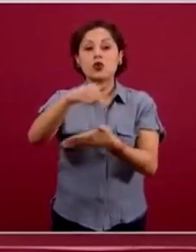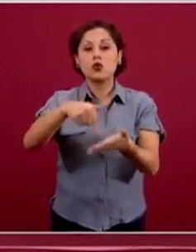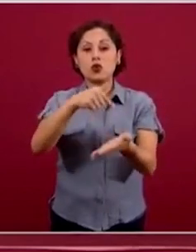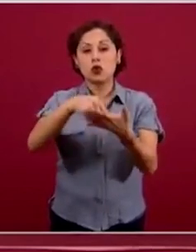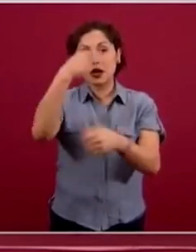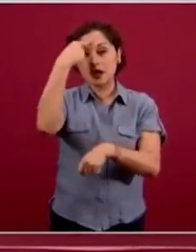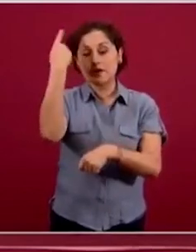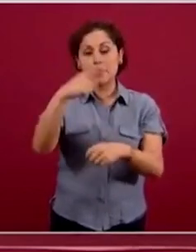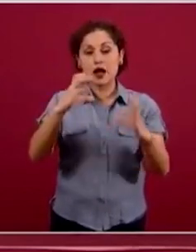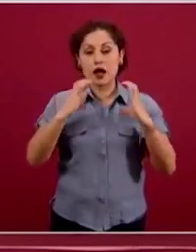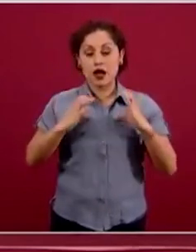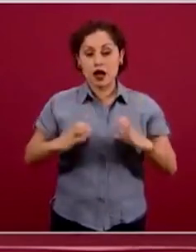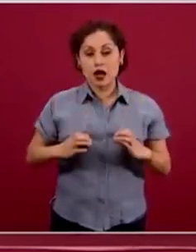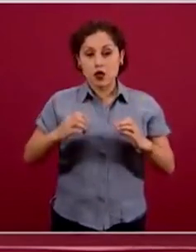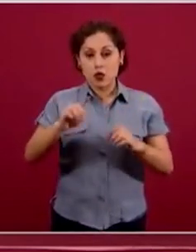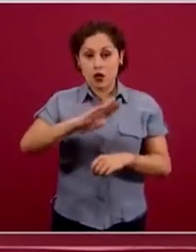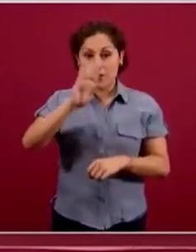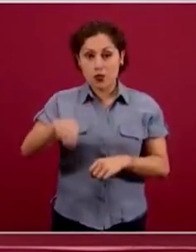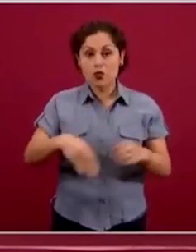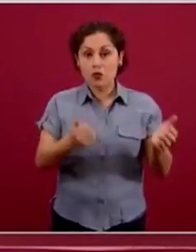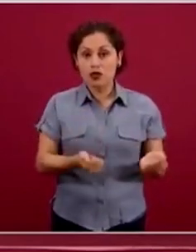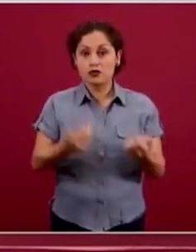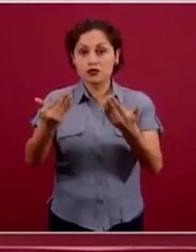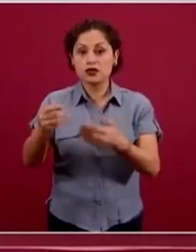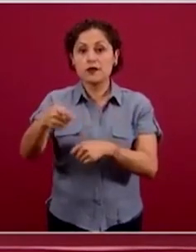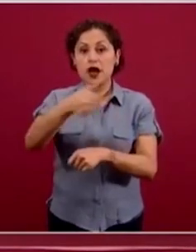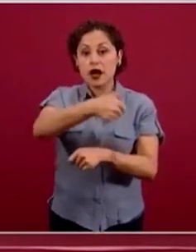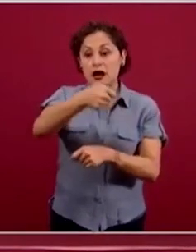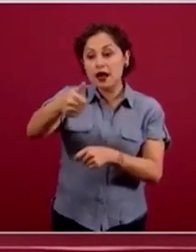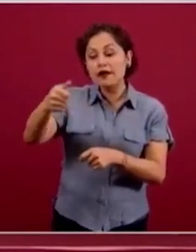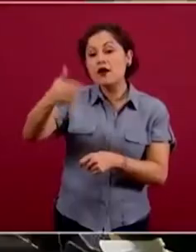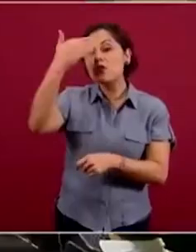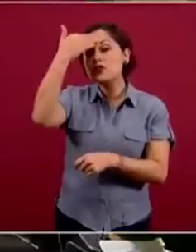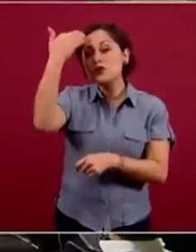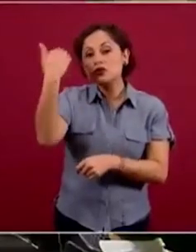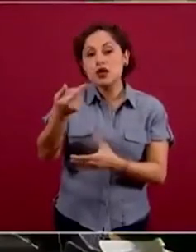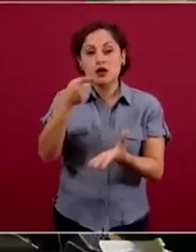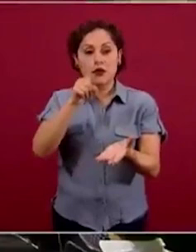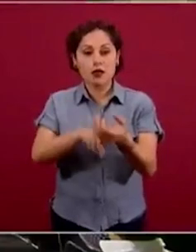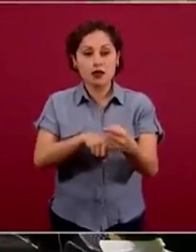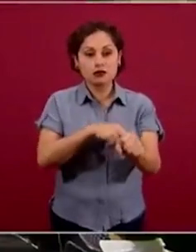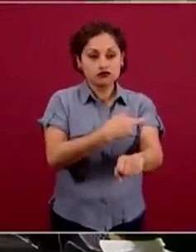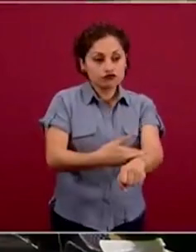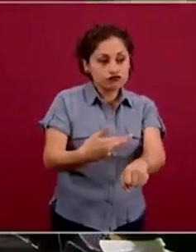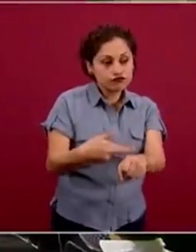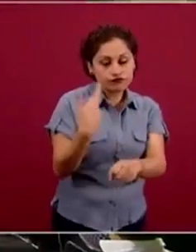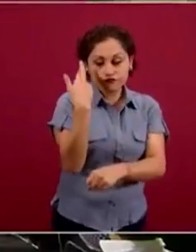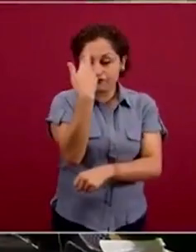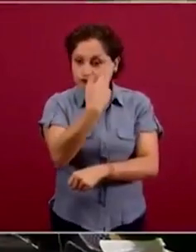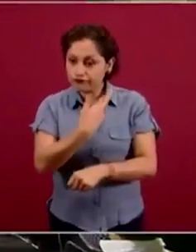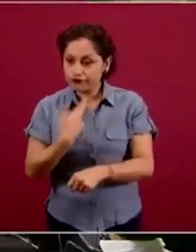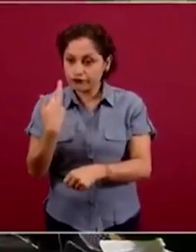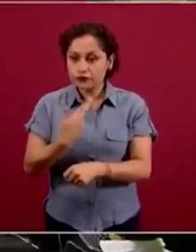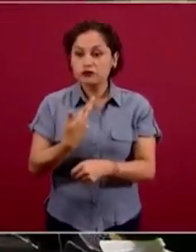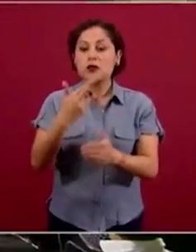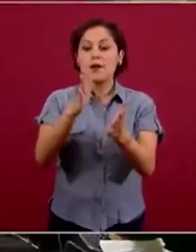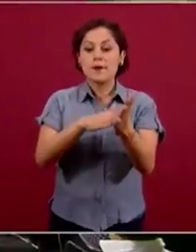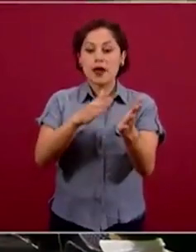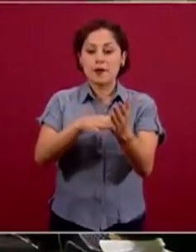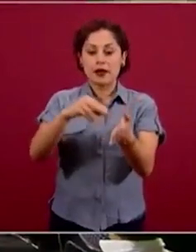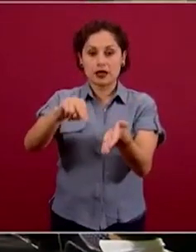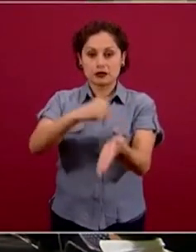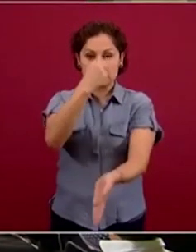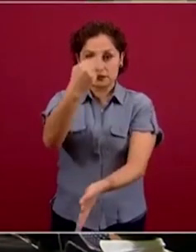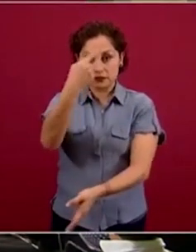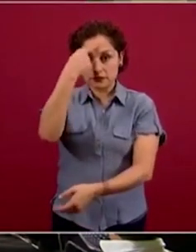debe de hacer para agilizar los procesos administrativos, la expedición de los certificados de defunción